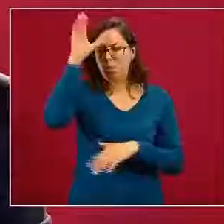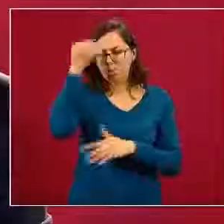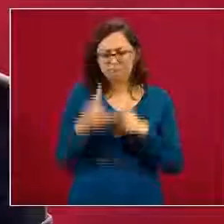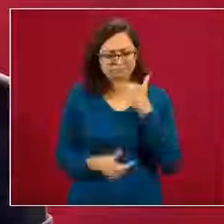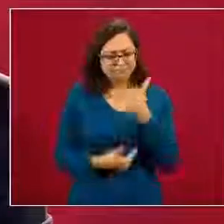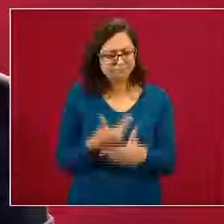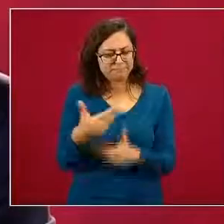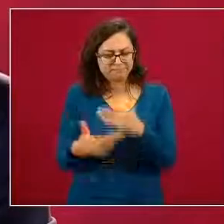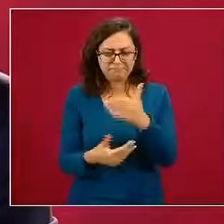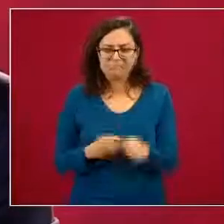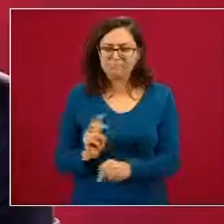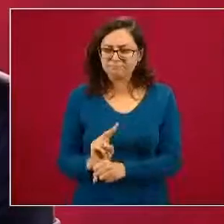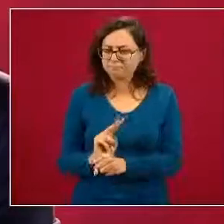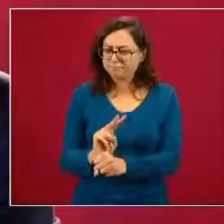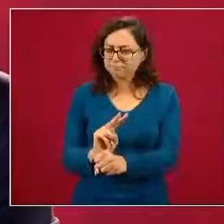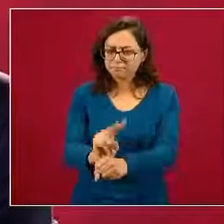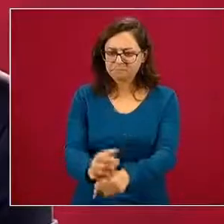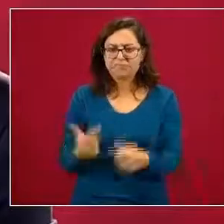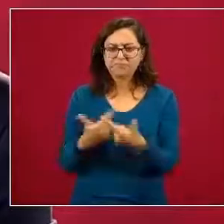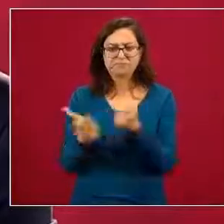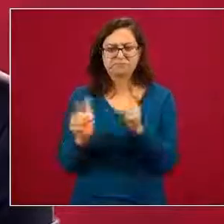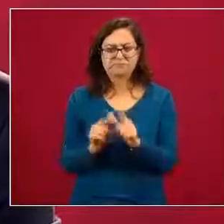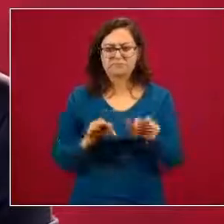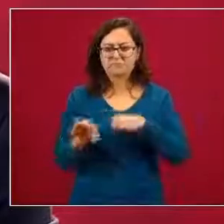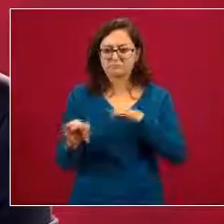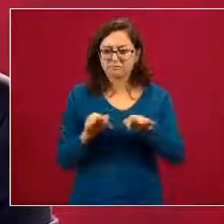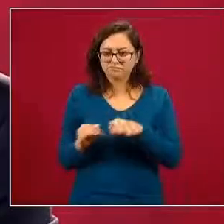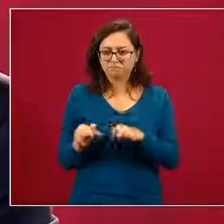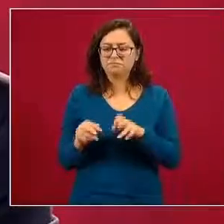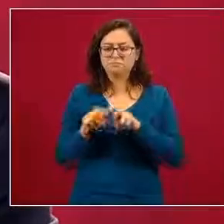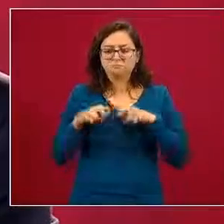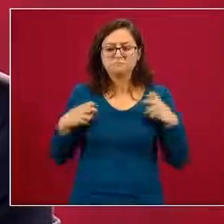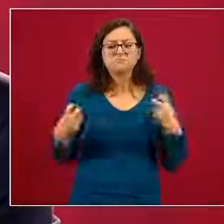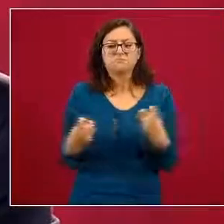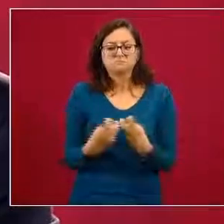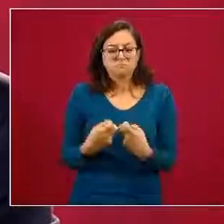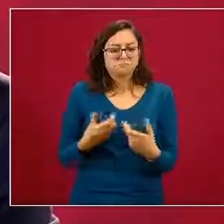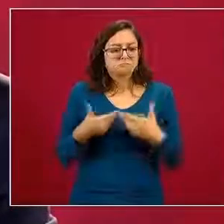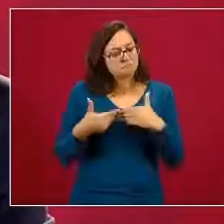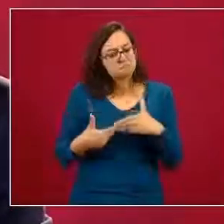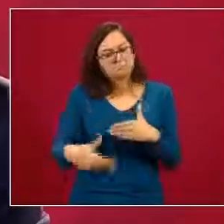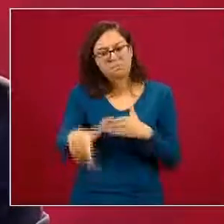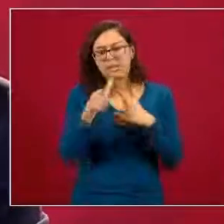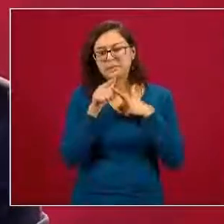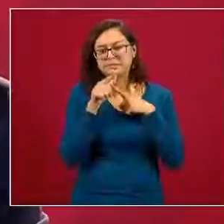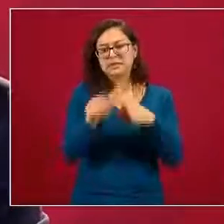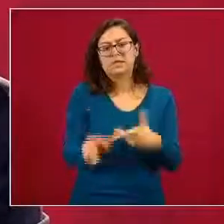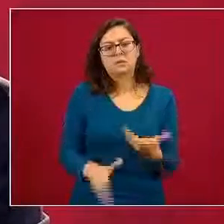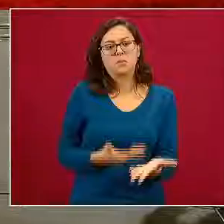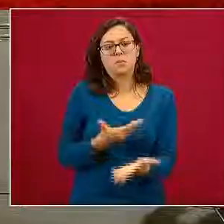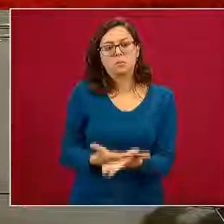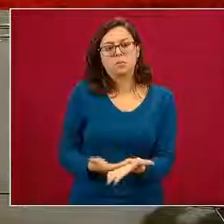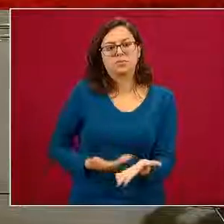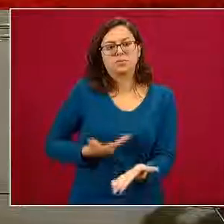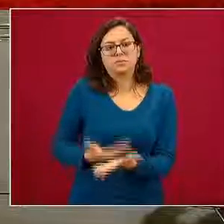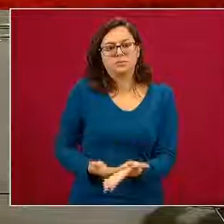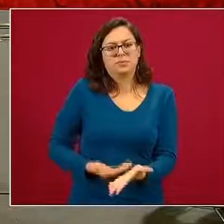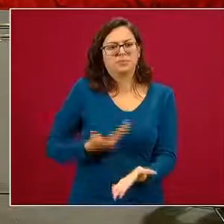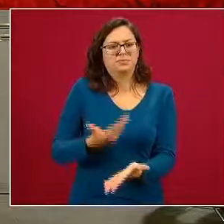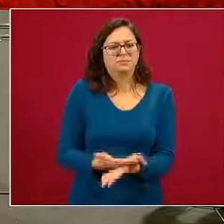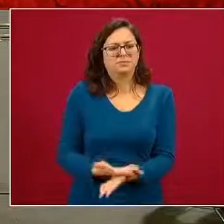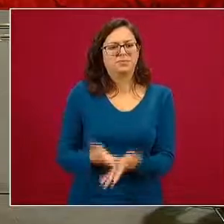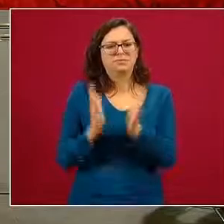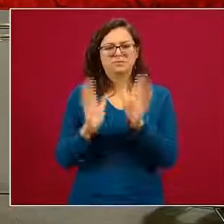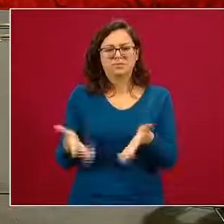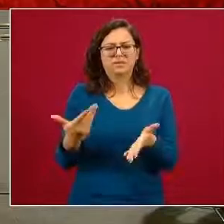establecer un grupo de trabajo para que podamos evaluar una serie de propuestas que la propia industria ya había